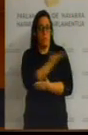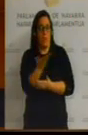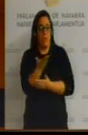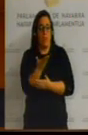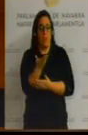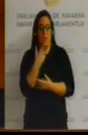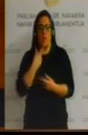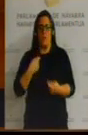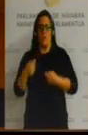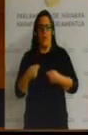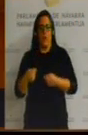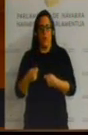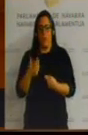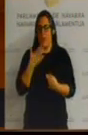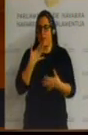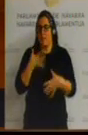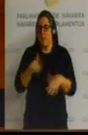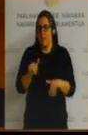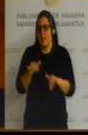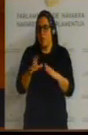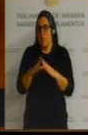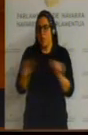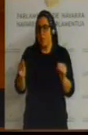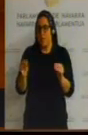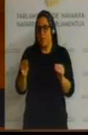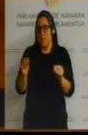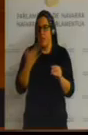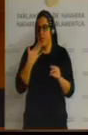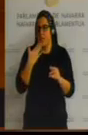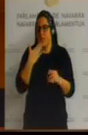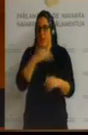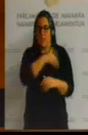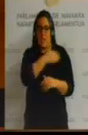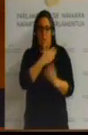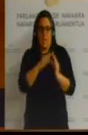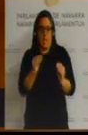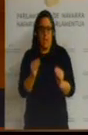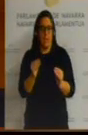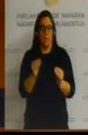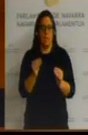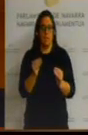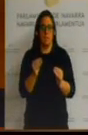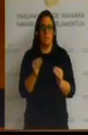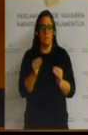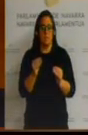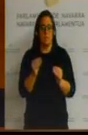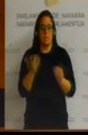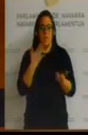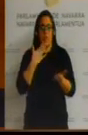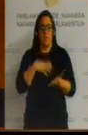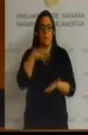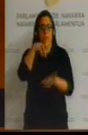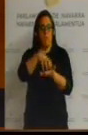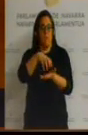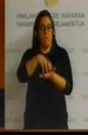negocian ni con la clínica universitaria y ante tener una facultad de medicina